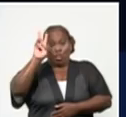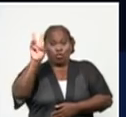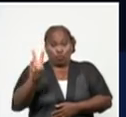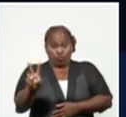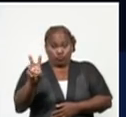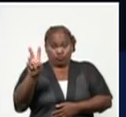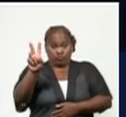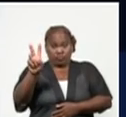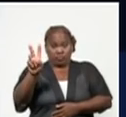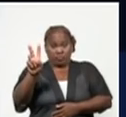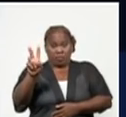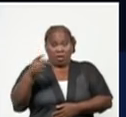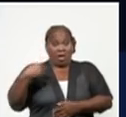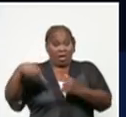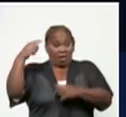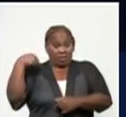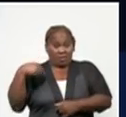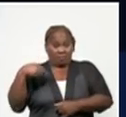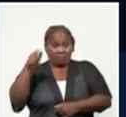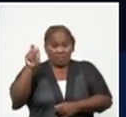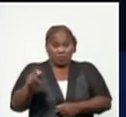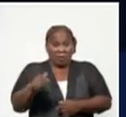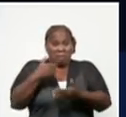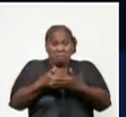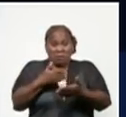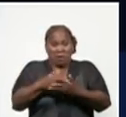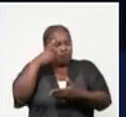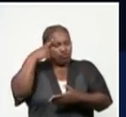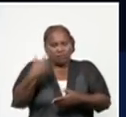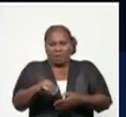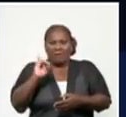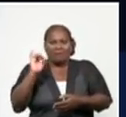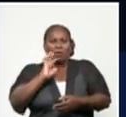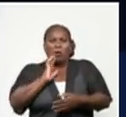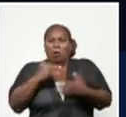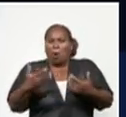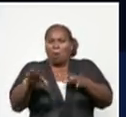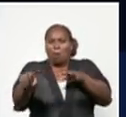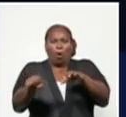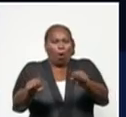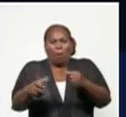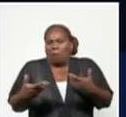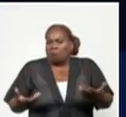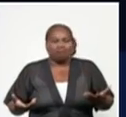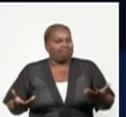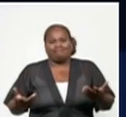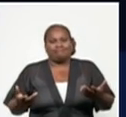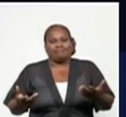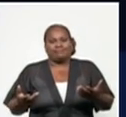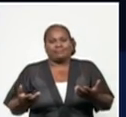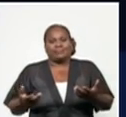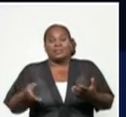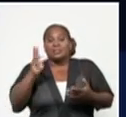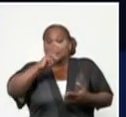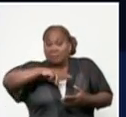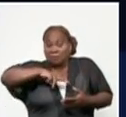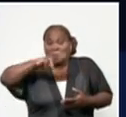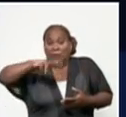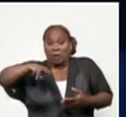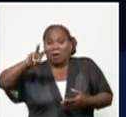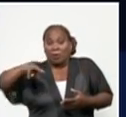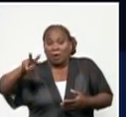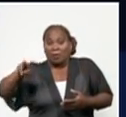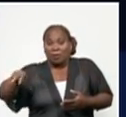no se precisa la fuente de infección. Se busca, como siempre lo digo, para poder detectar todos los